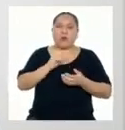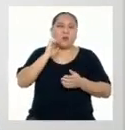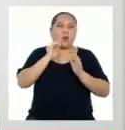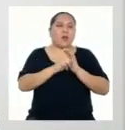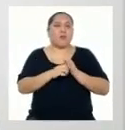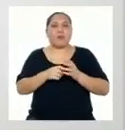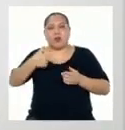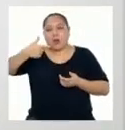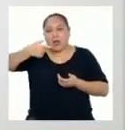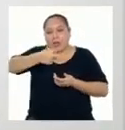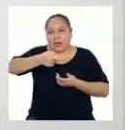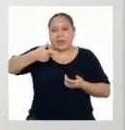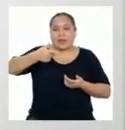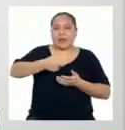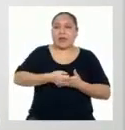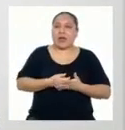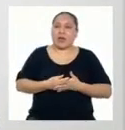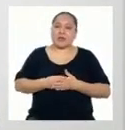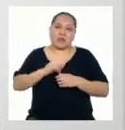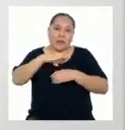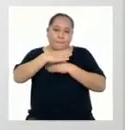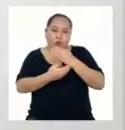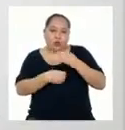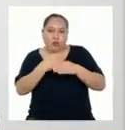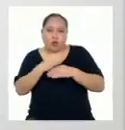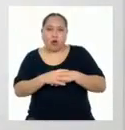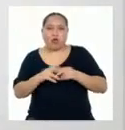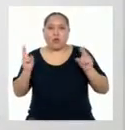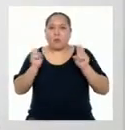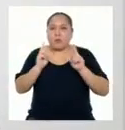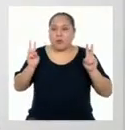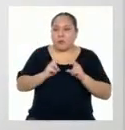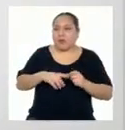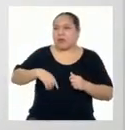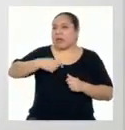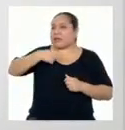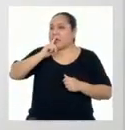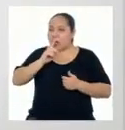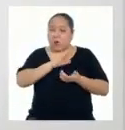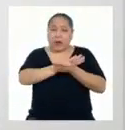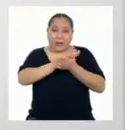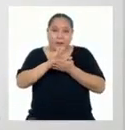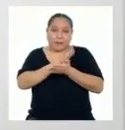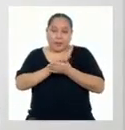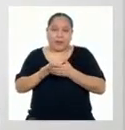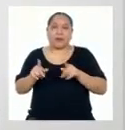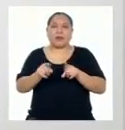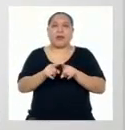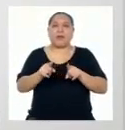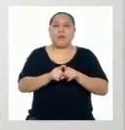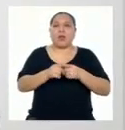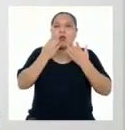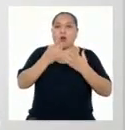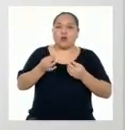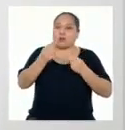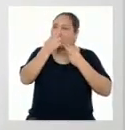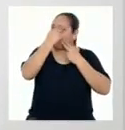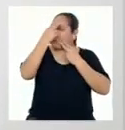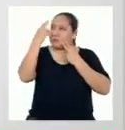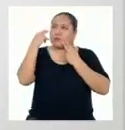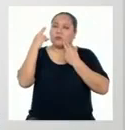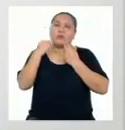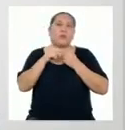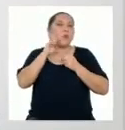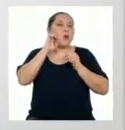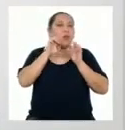Siltros Dosificadores Envoltorios Vitaminas O agua Y también En productos Cosméticos Y sanitarios